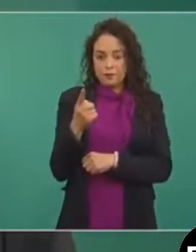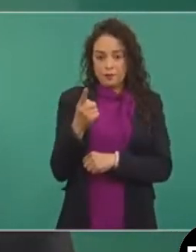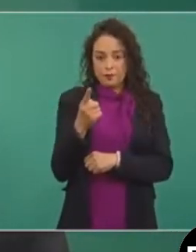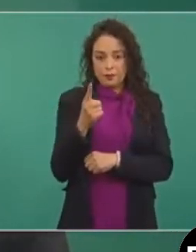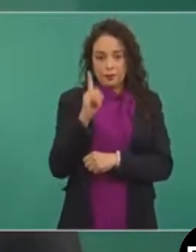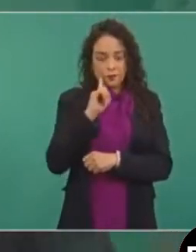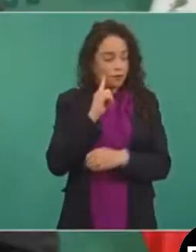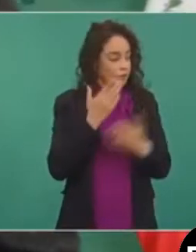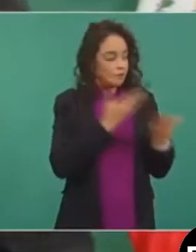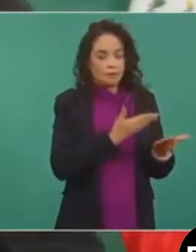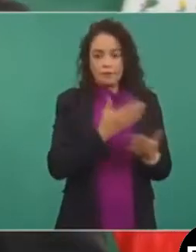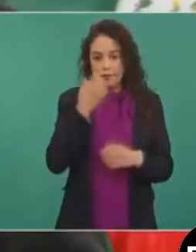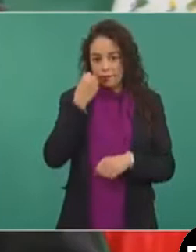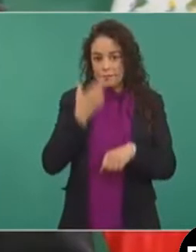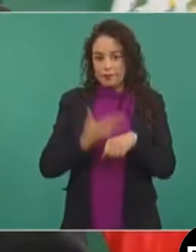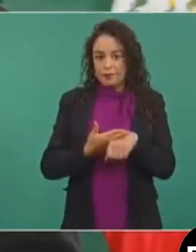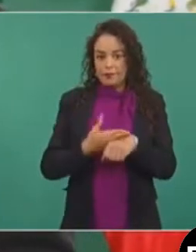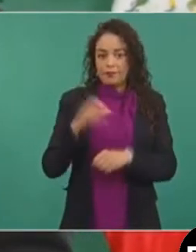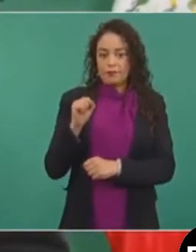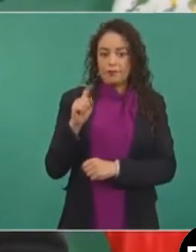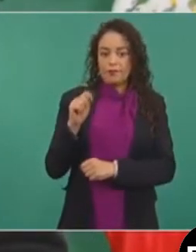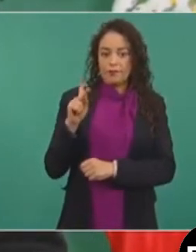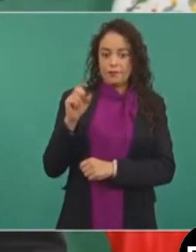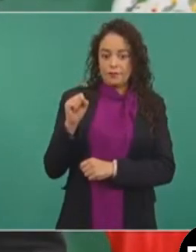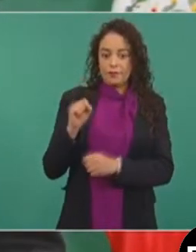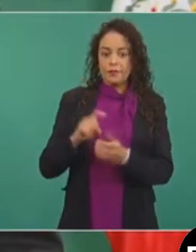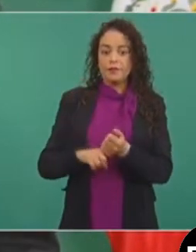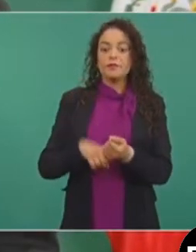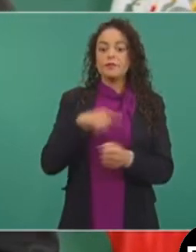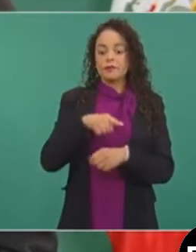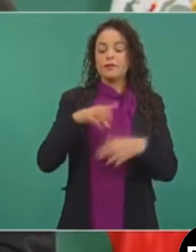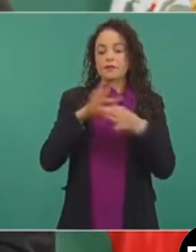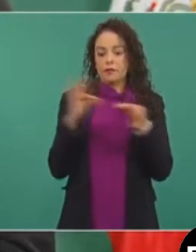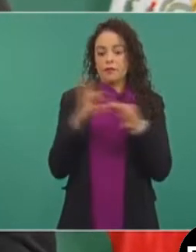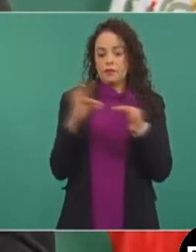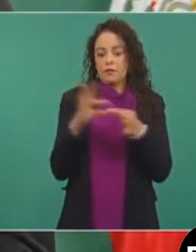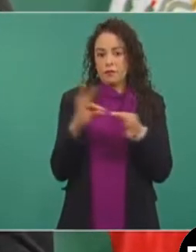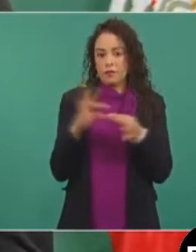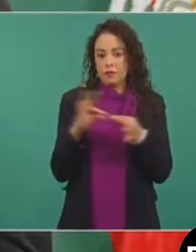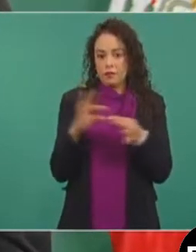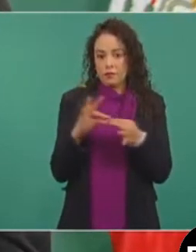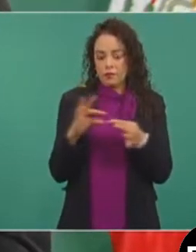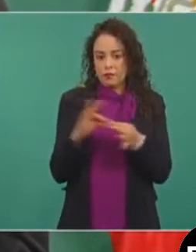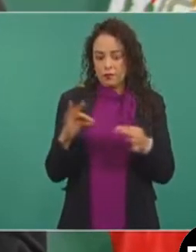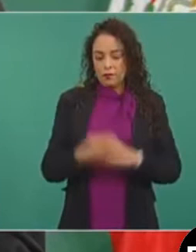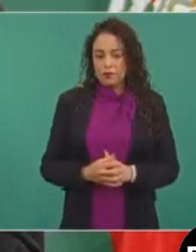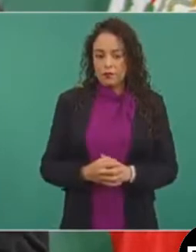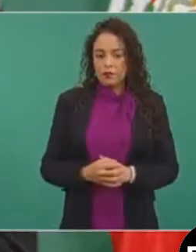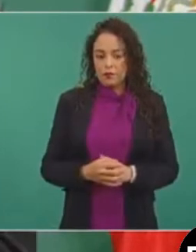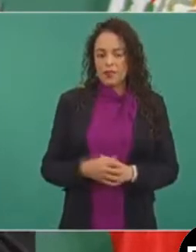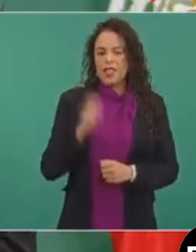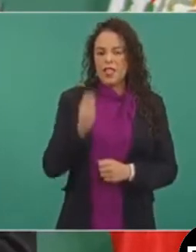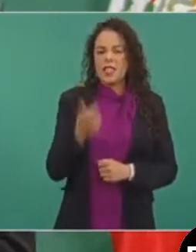Trabajo, la maestra Luisa María Alcalde, Luján, en qué consiste este incremento, para que